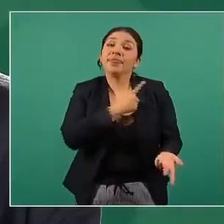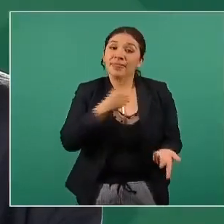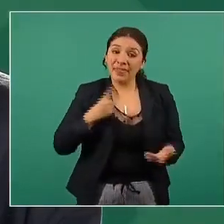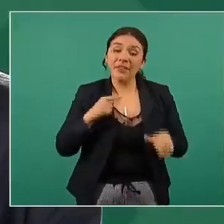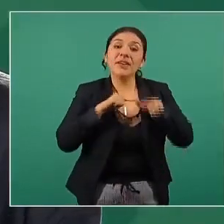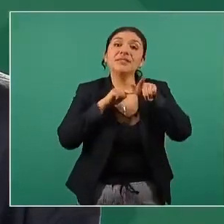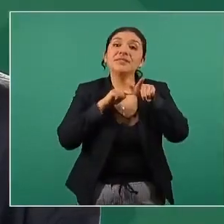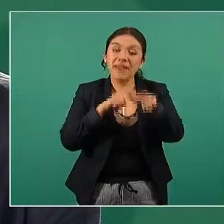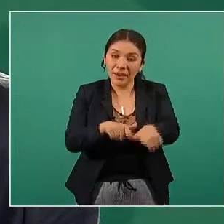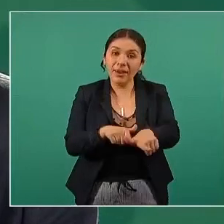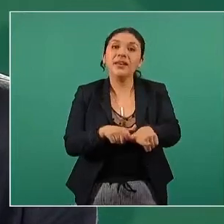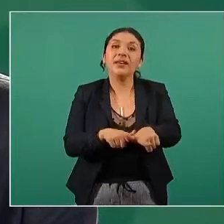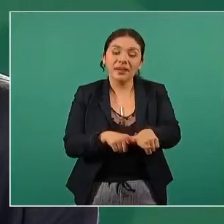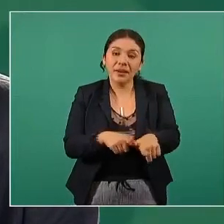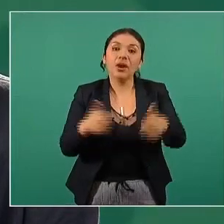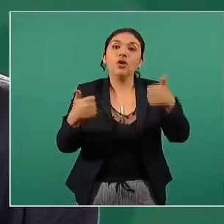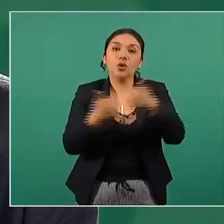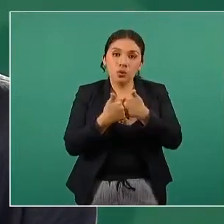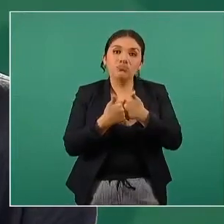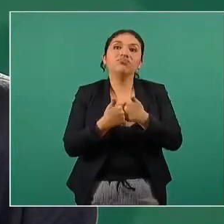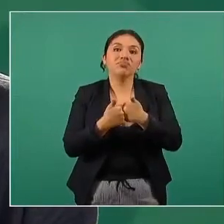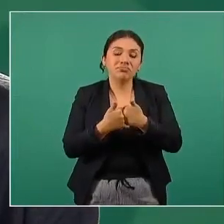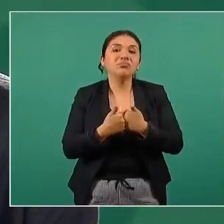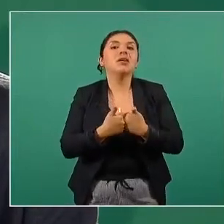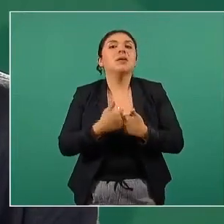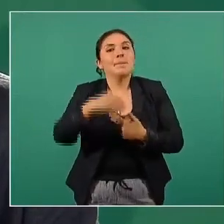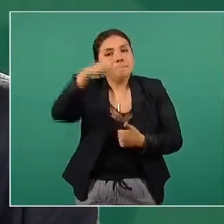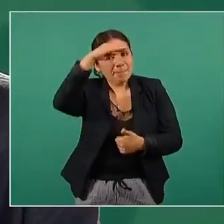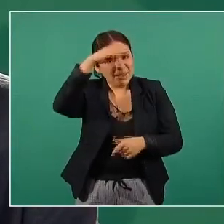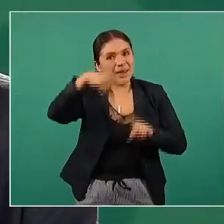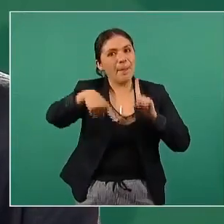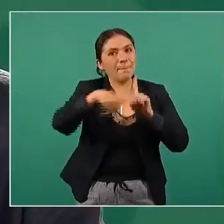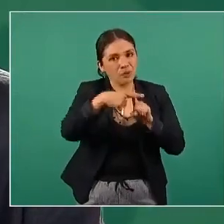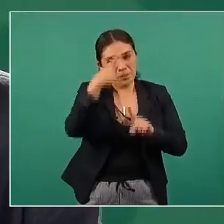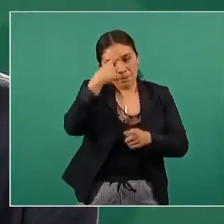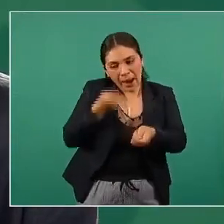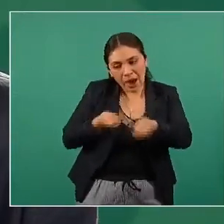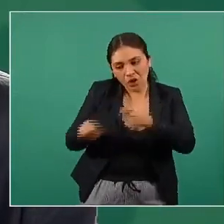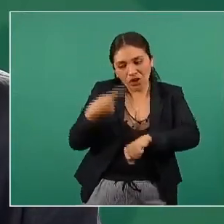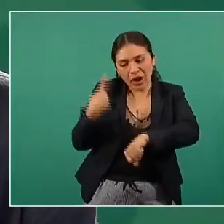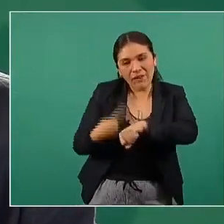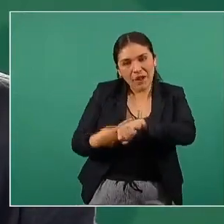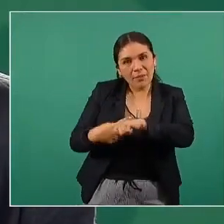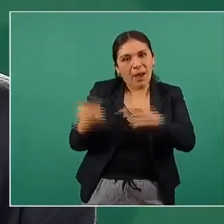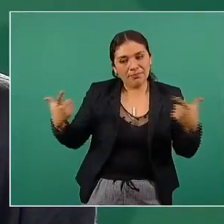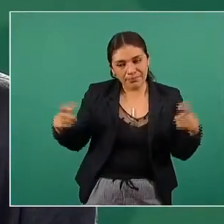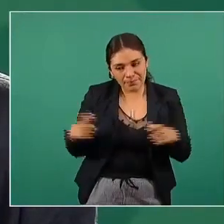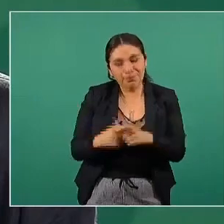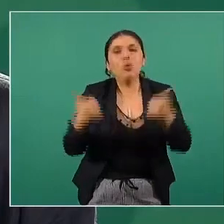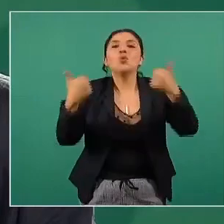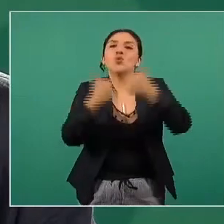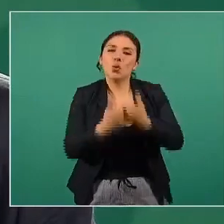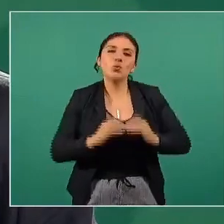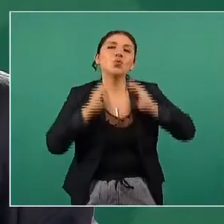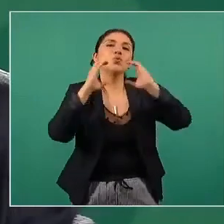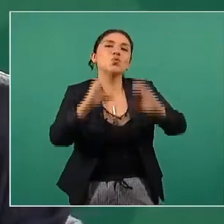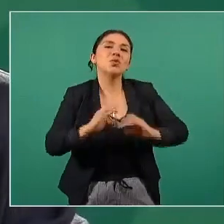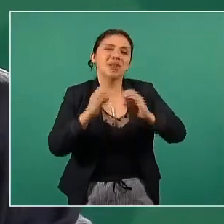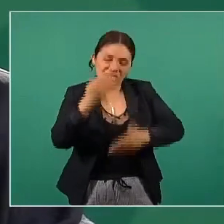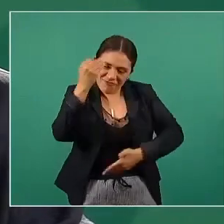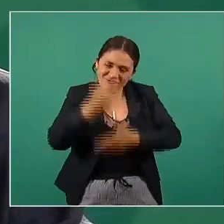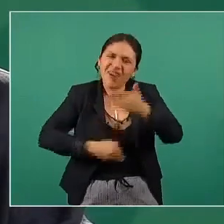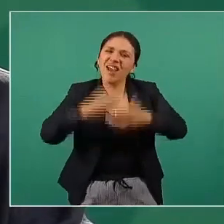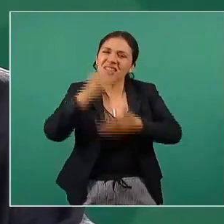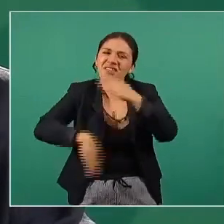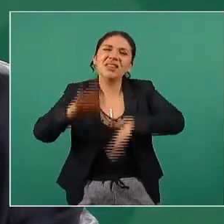mantener como hemos dicho esperanza en mantener el control de la epidemia y prudencia en saber que todavía nos faltan